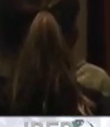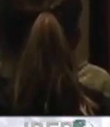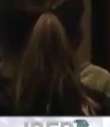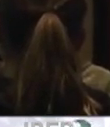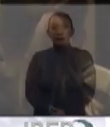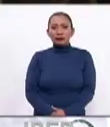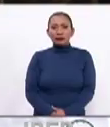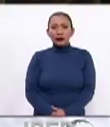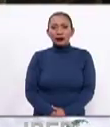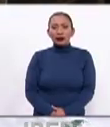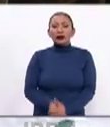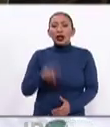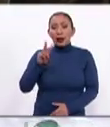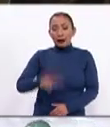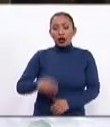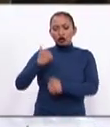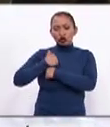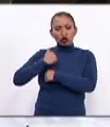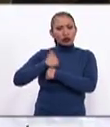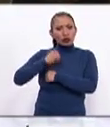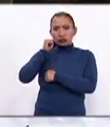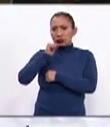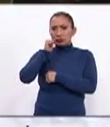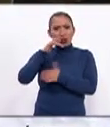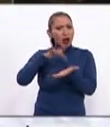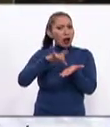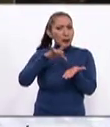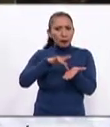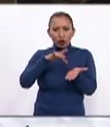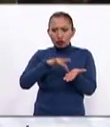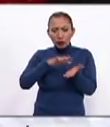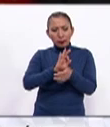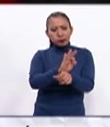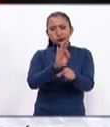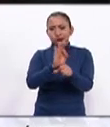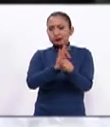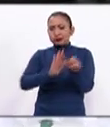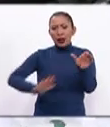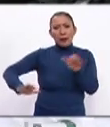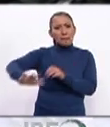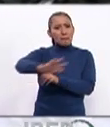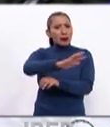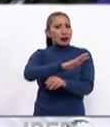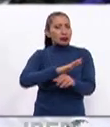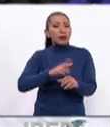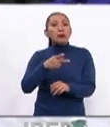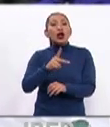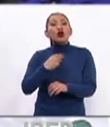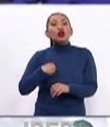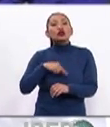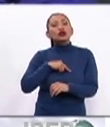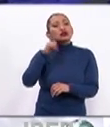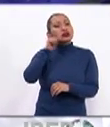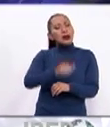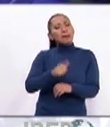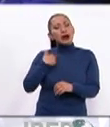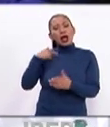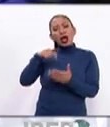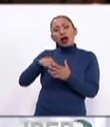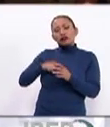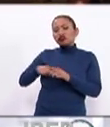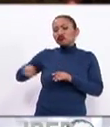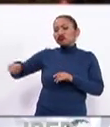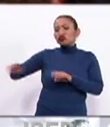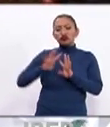Bueno, la verdad, el soldado siempre ha estado apoyando la protección del medio ambiente. Pero pues nosotros estamos ubicados a lo